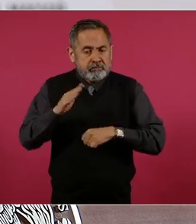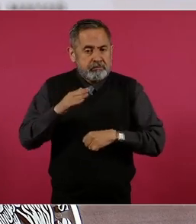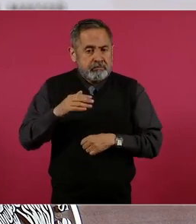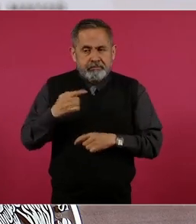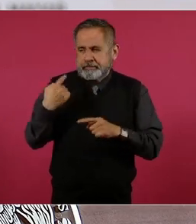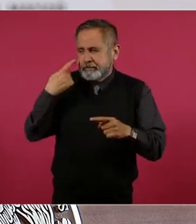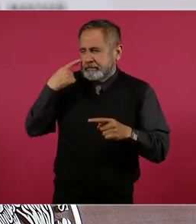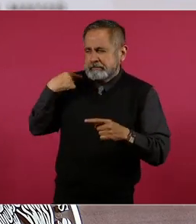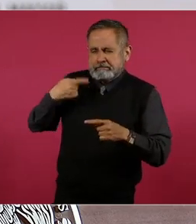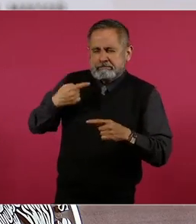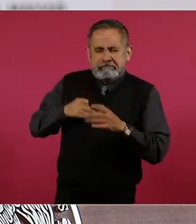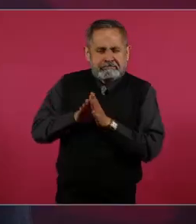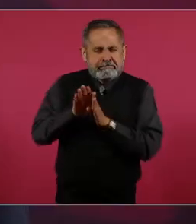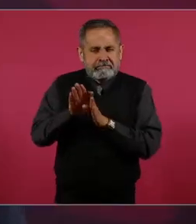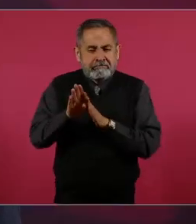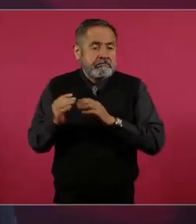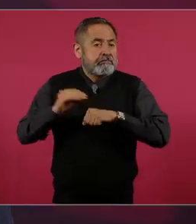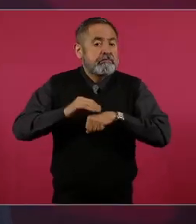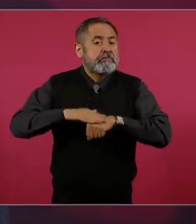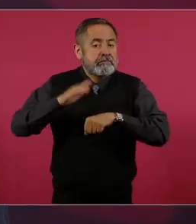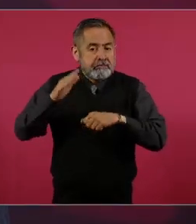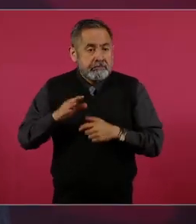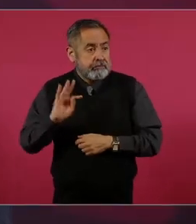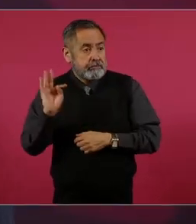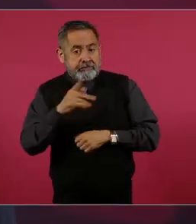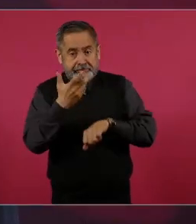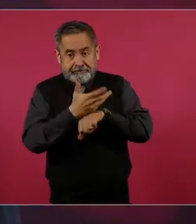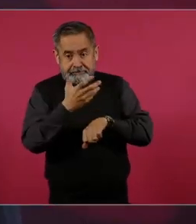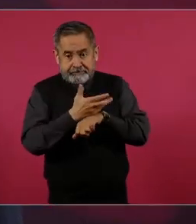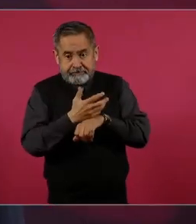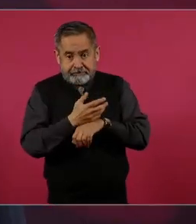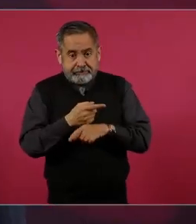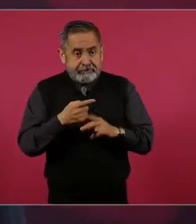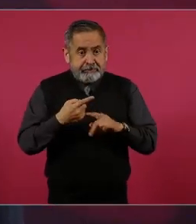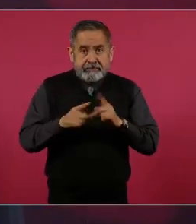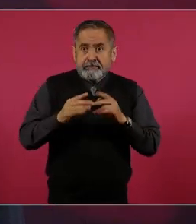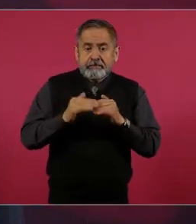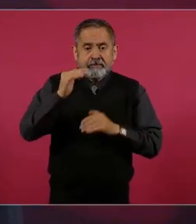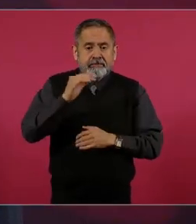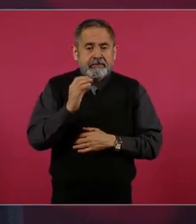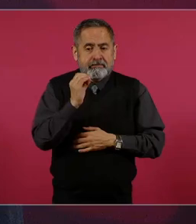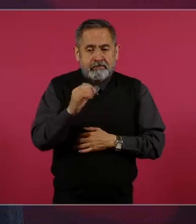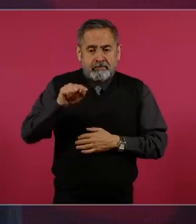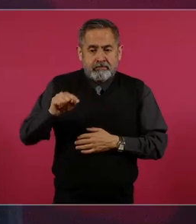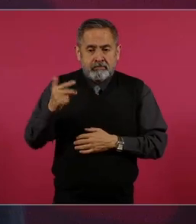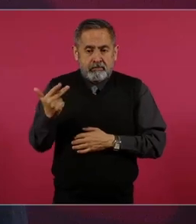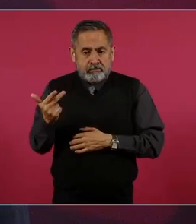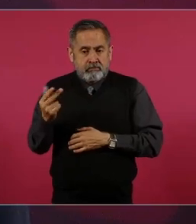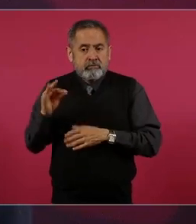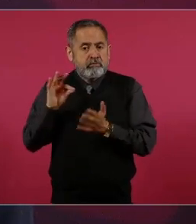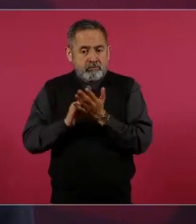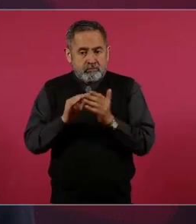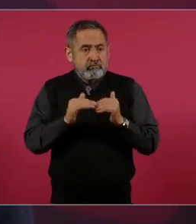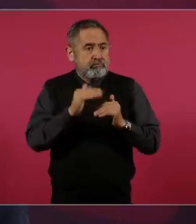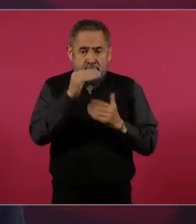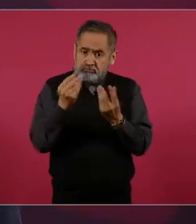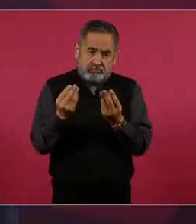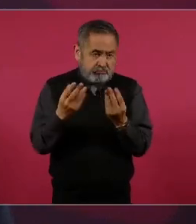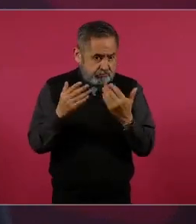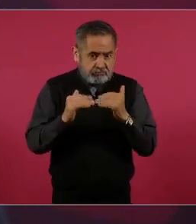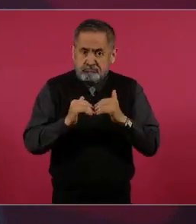reciente. En Estados Unidos aumentaría 0.8 puntos porcentuales, que también es mucho,